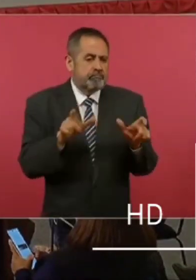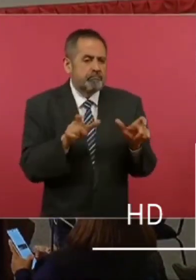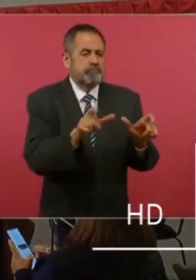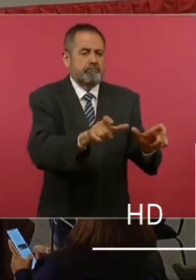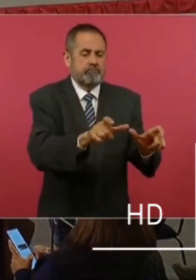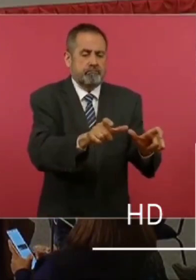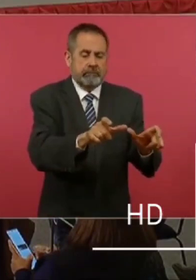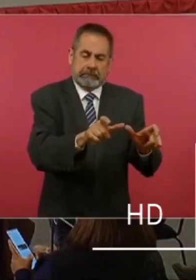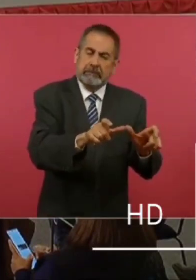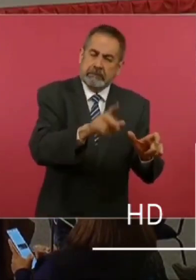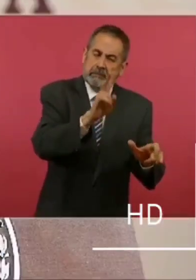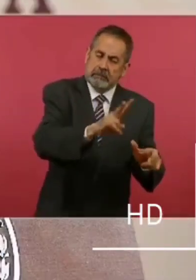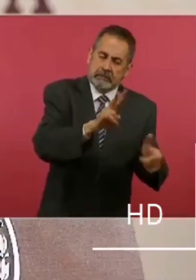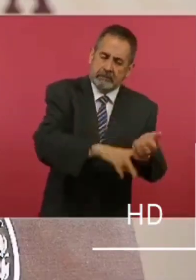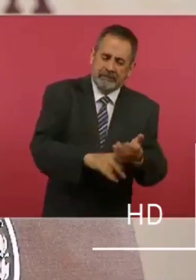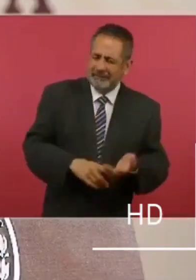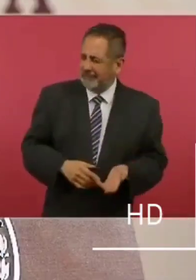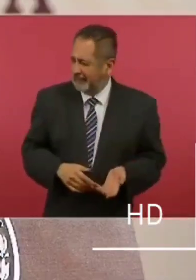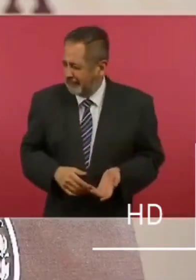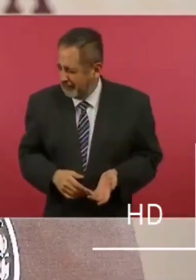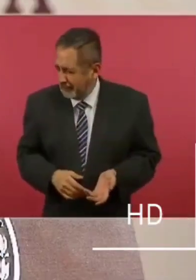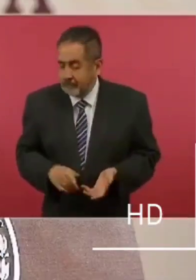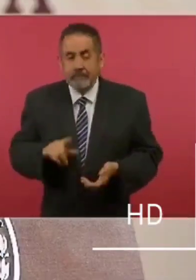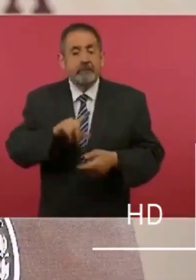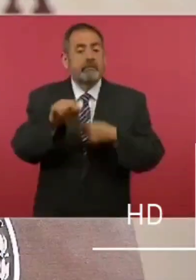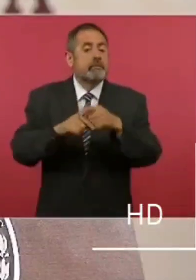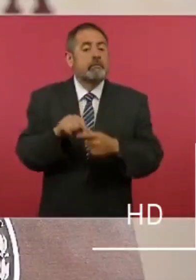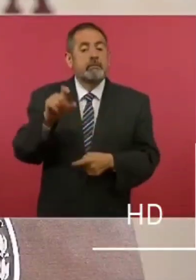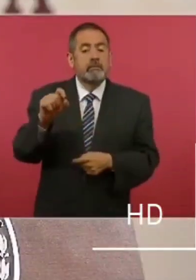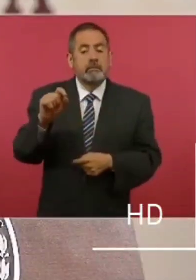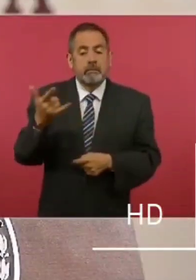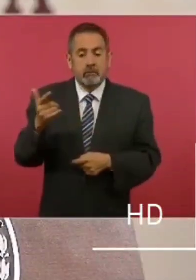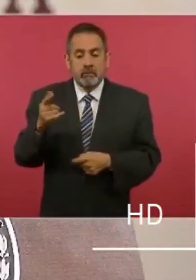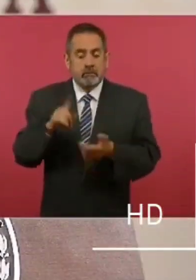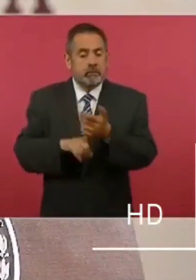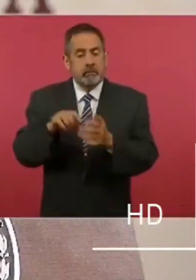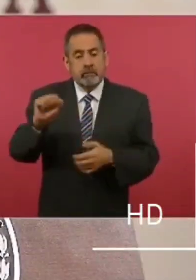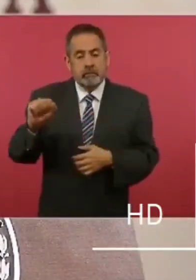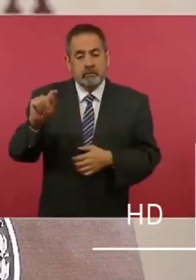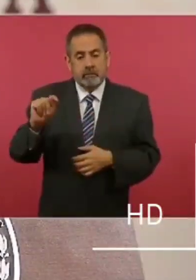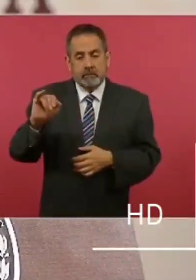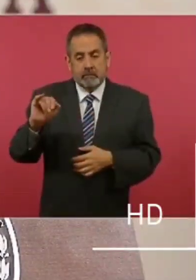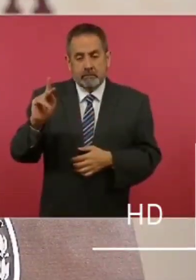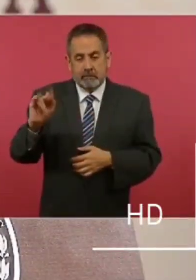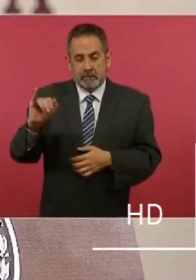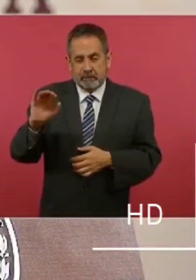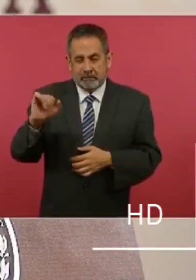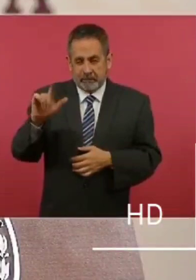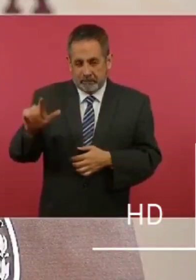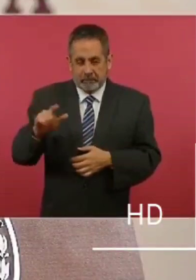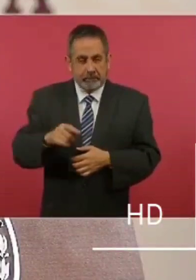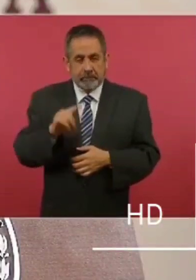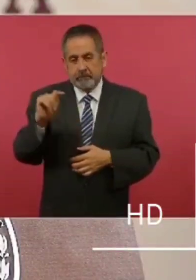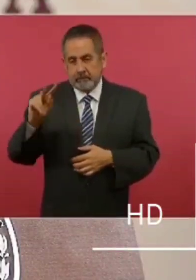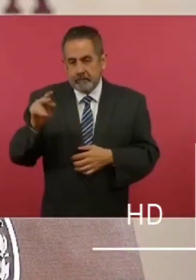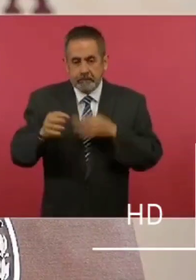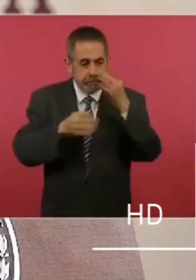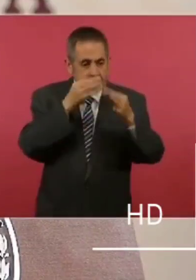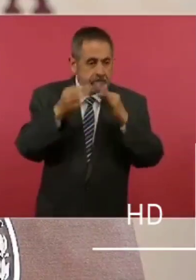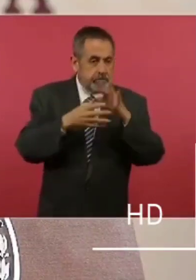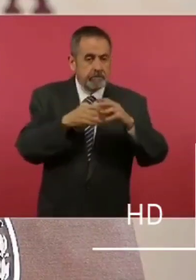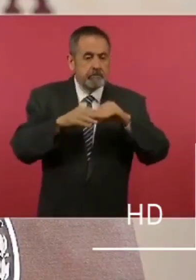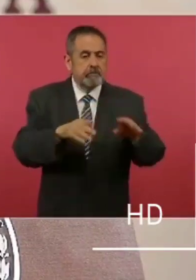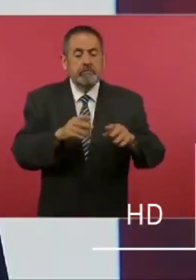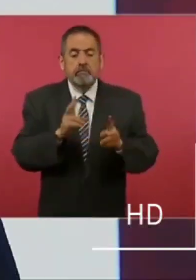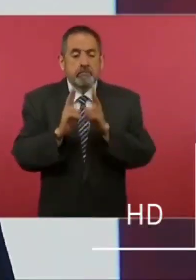él sabe. El veinte de julio, a Típica al TV, entrevistó, ya como dijimos, a